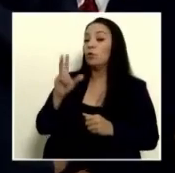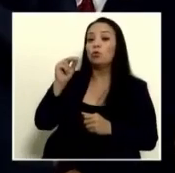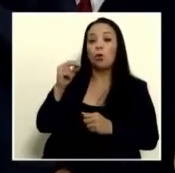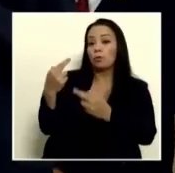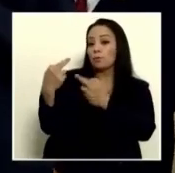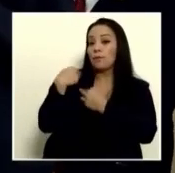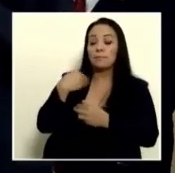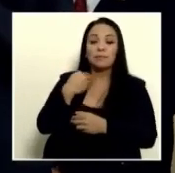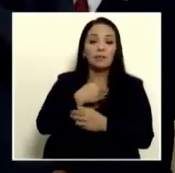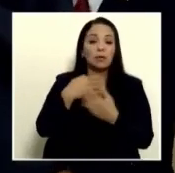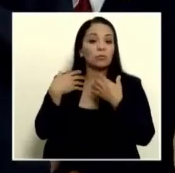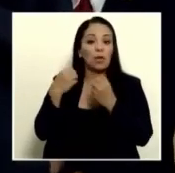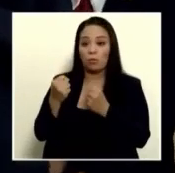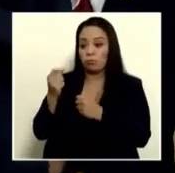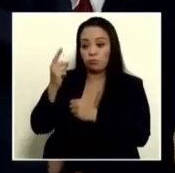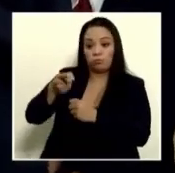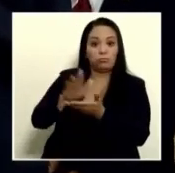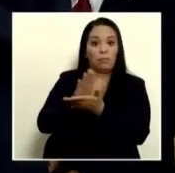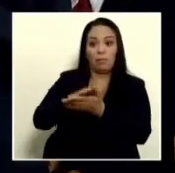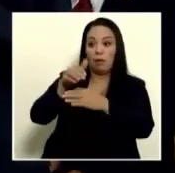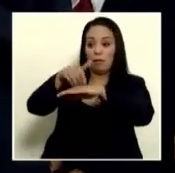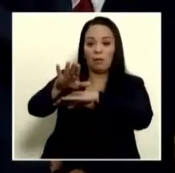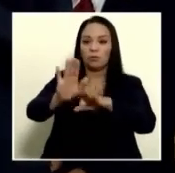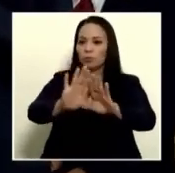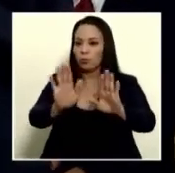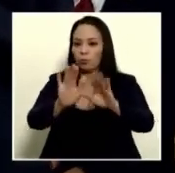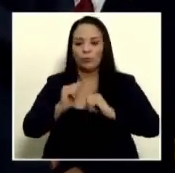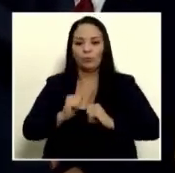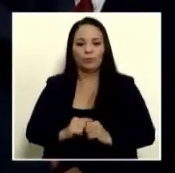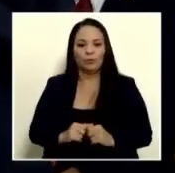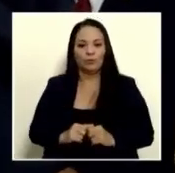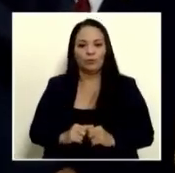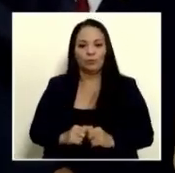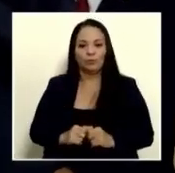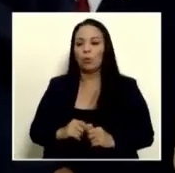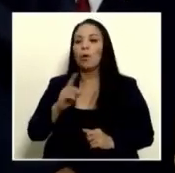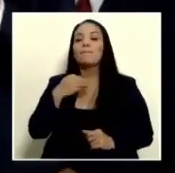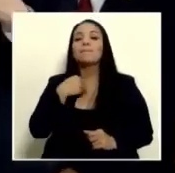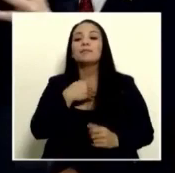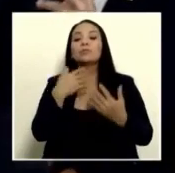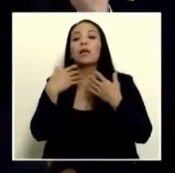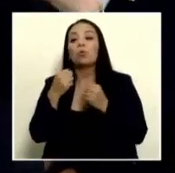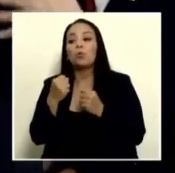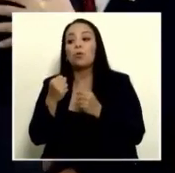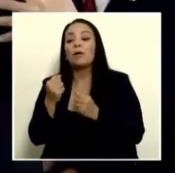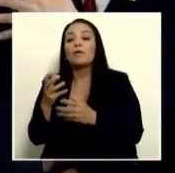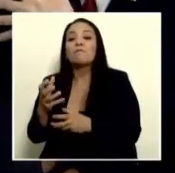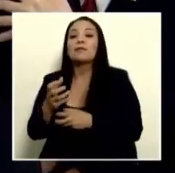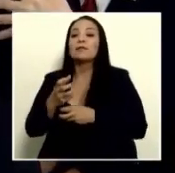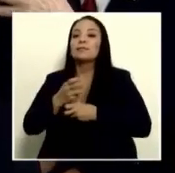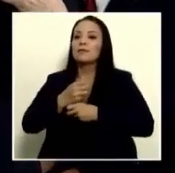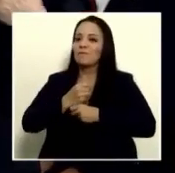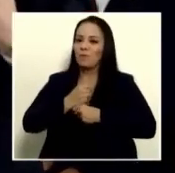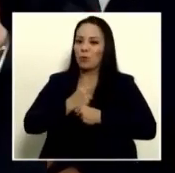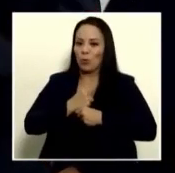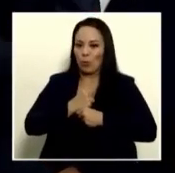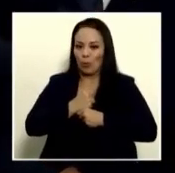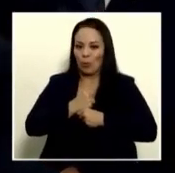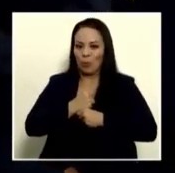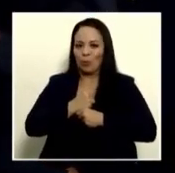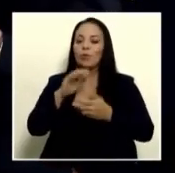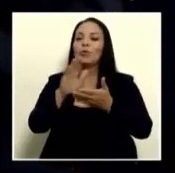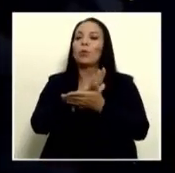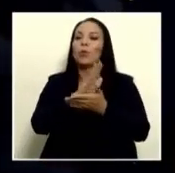Salud el que manda la orden, que el Ministerio de Salud acogió, es decir, recibe una